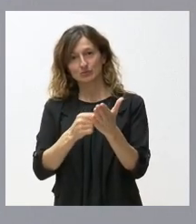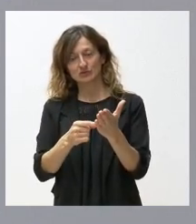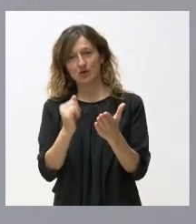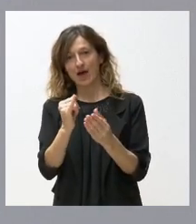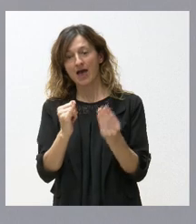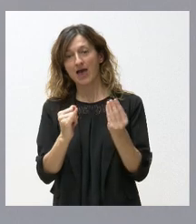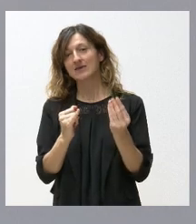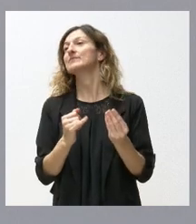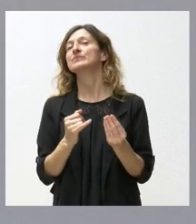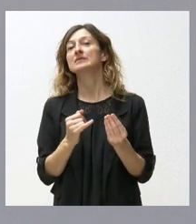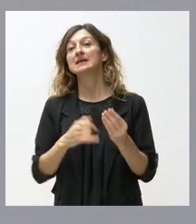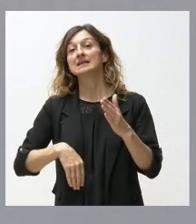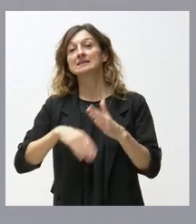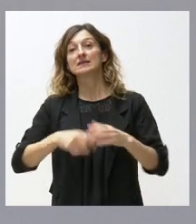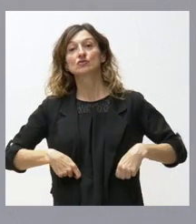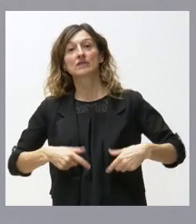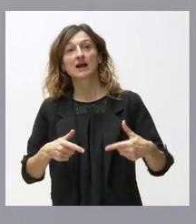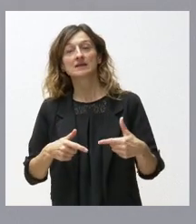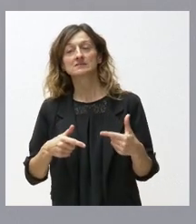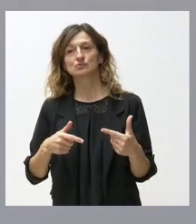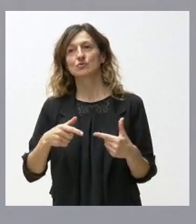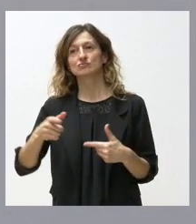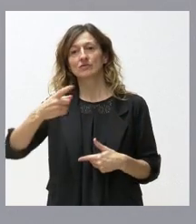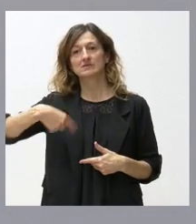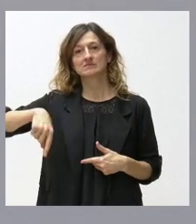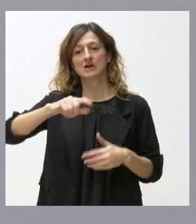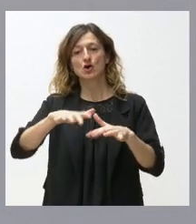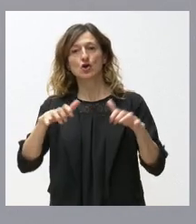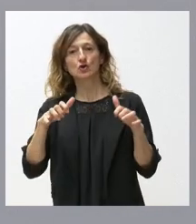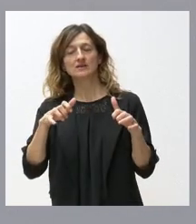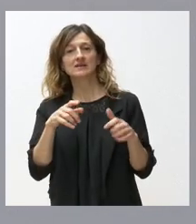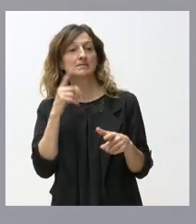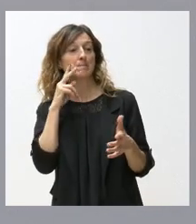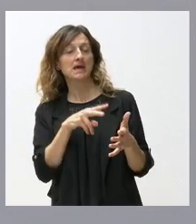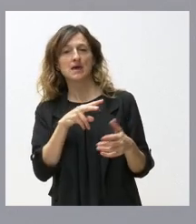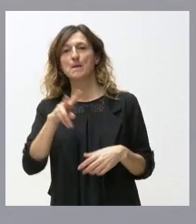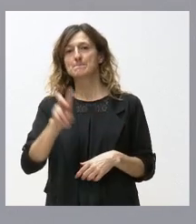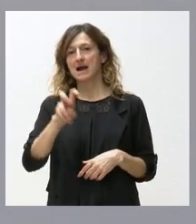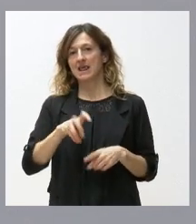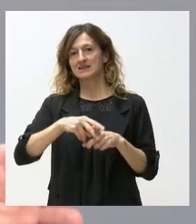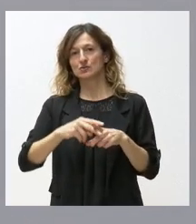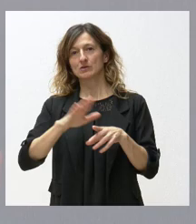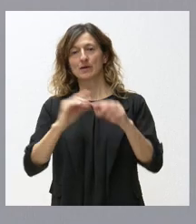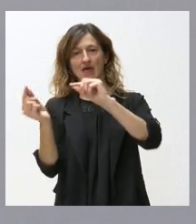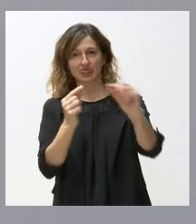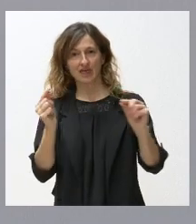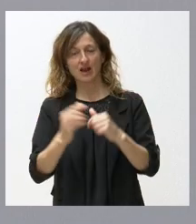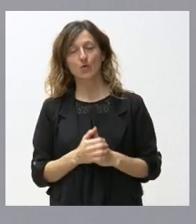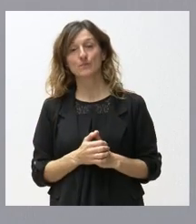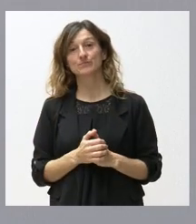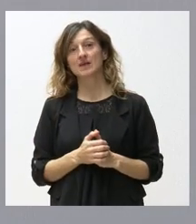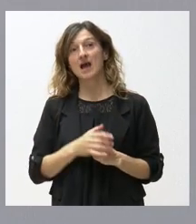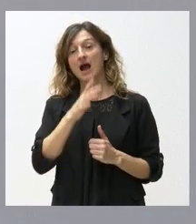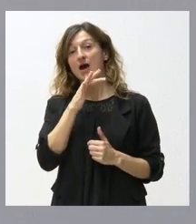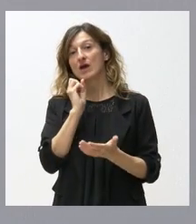acompañar este techo de gastos, ha sido reconocido por las Cortes de Castilla y León como un instrumento válido de base para el diálogo. Ahora corresponde el reto